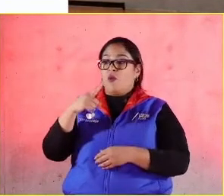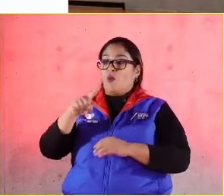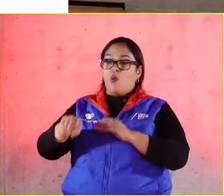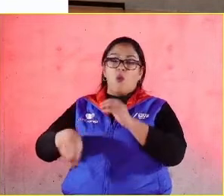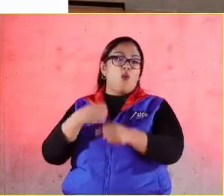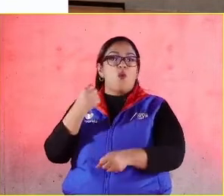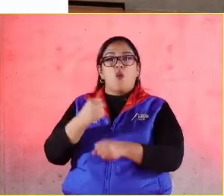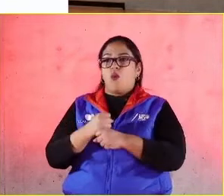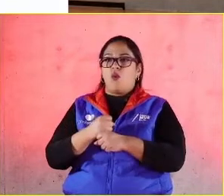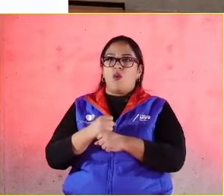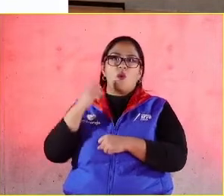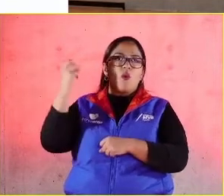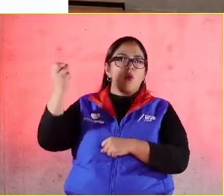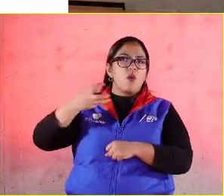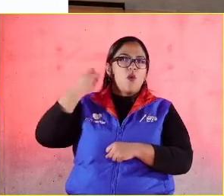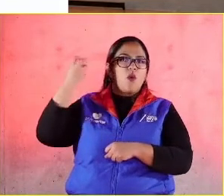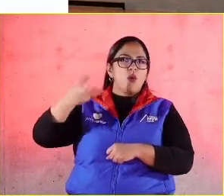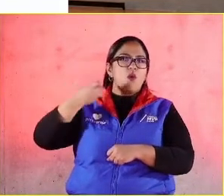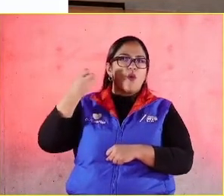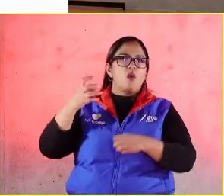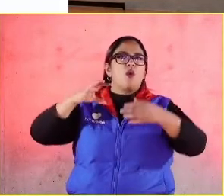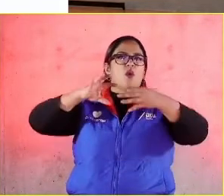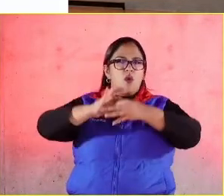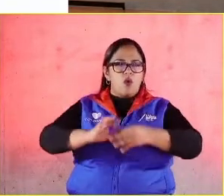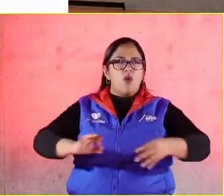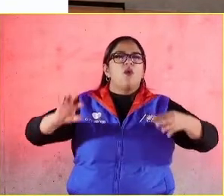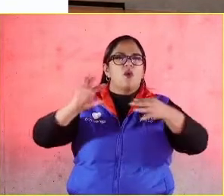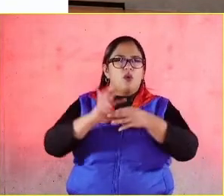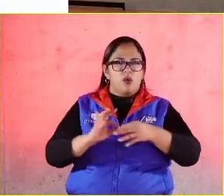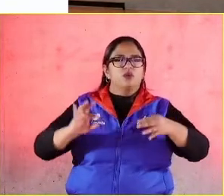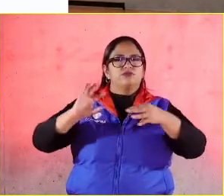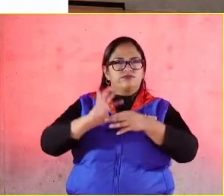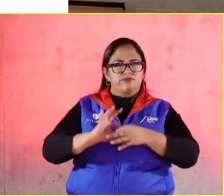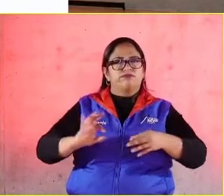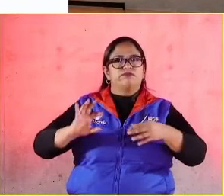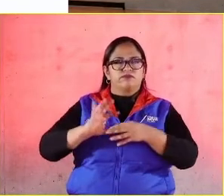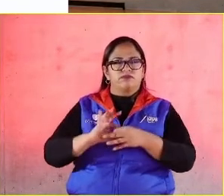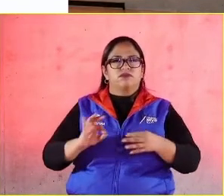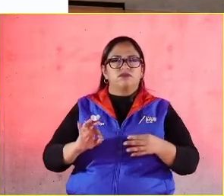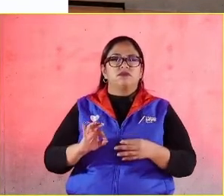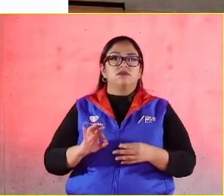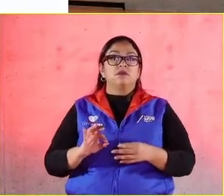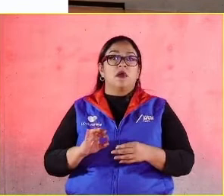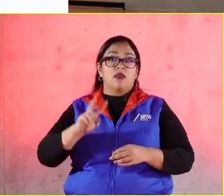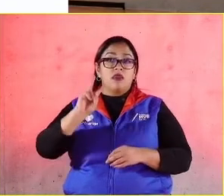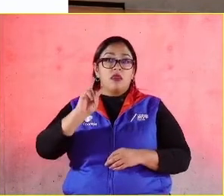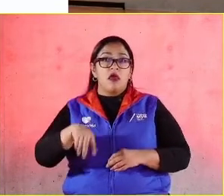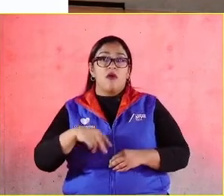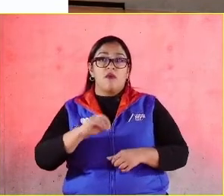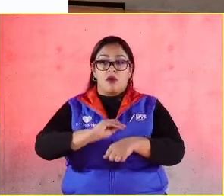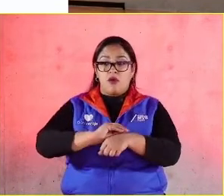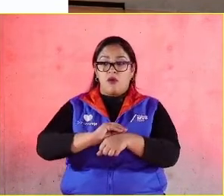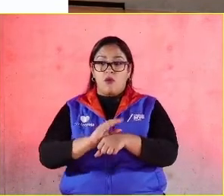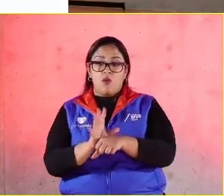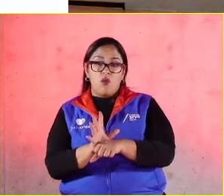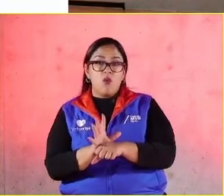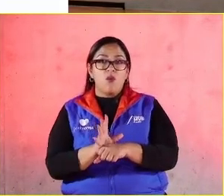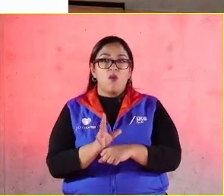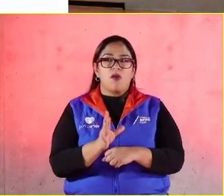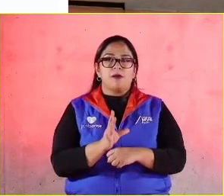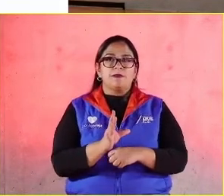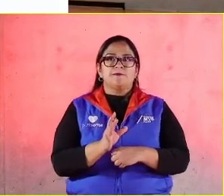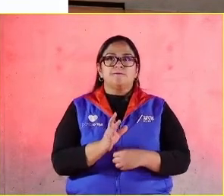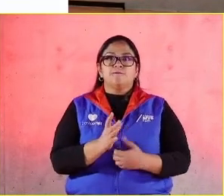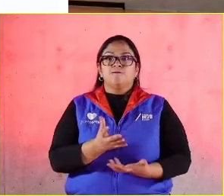hacemos este evento virtual, pensábamos en el 2020 que sería el único año que la pandemia se iba a